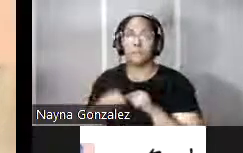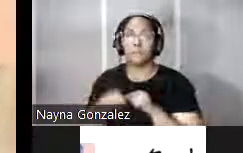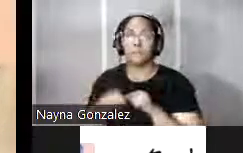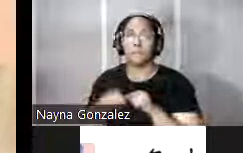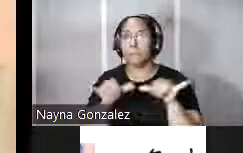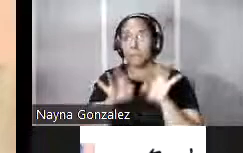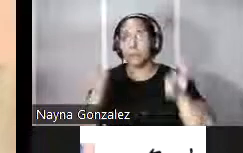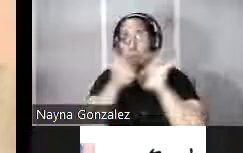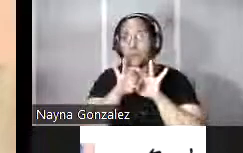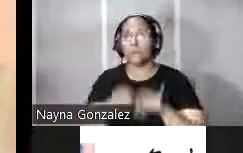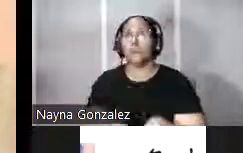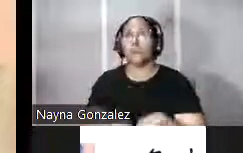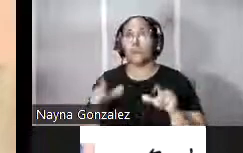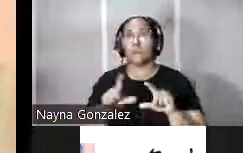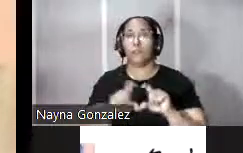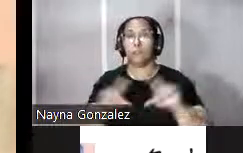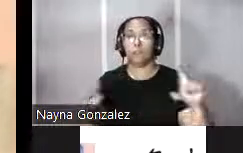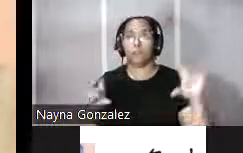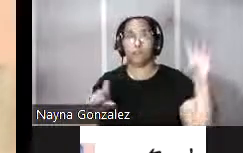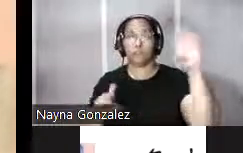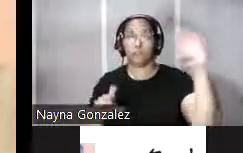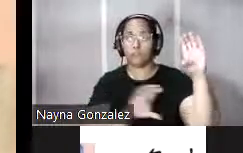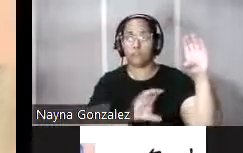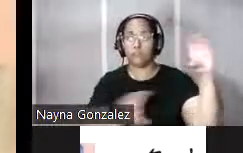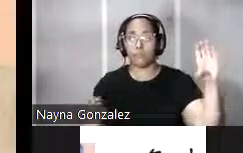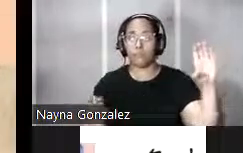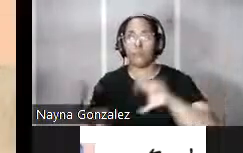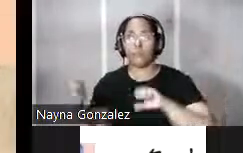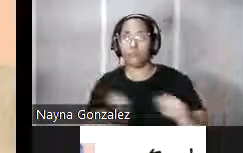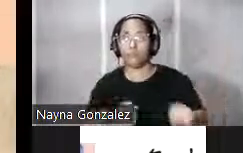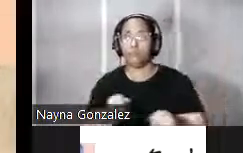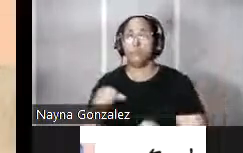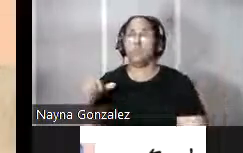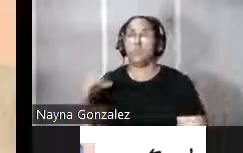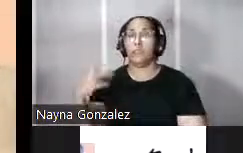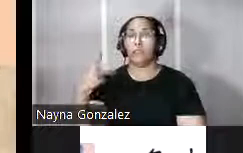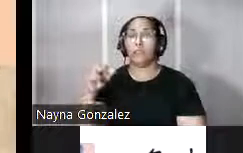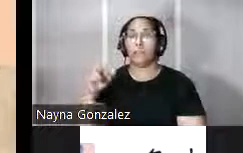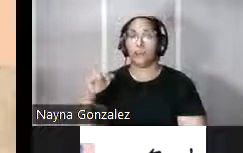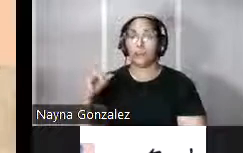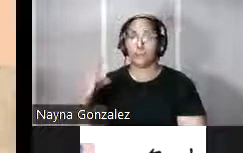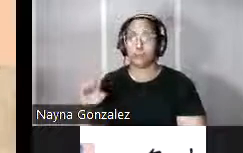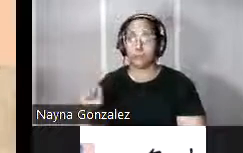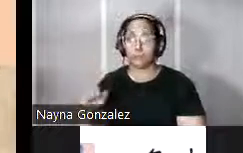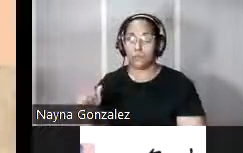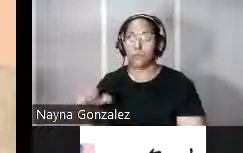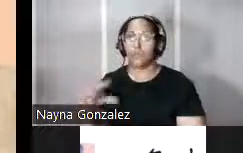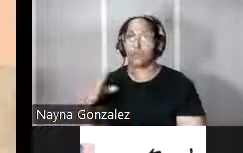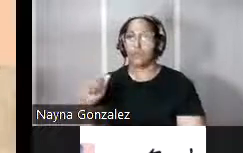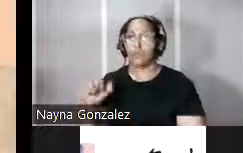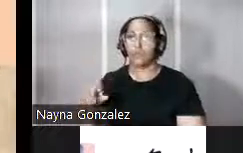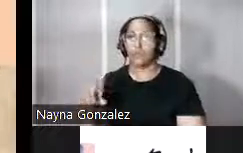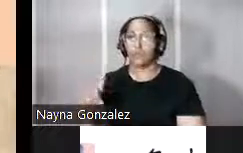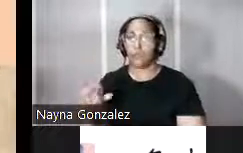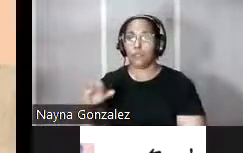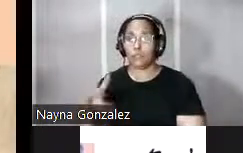un ingeniero importante que elaboró estos dos planos en los que aparece representado el fuerte Castro y la trinta de la Candelaria en